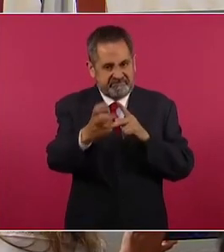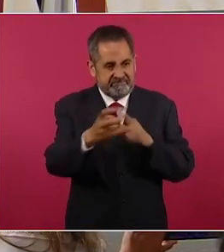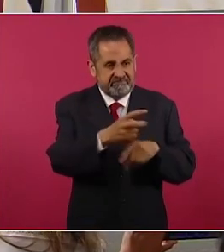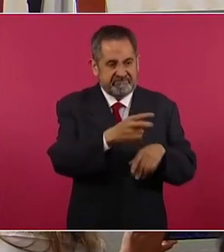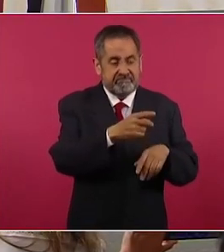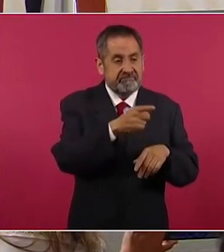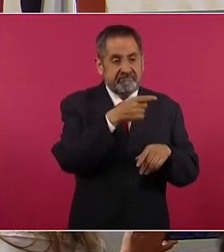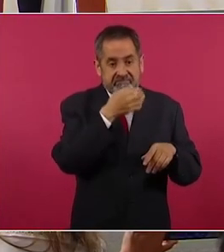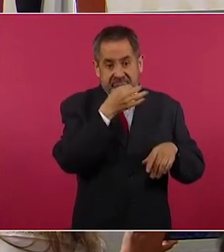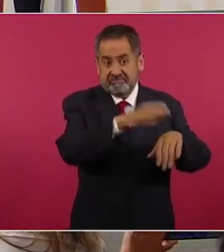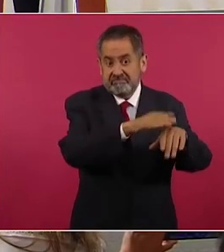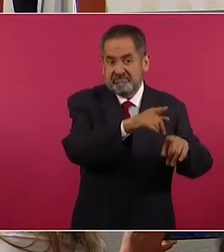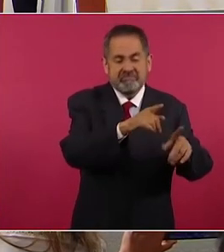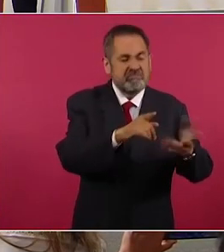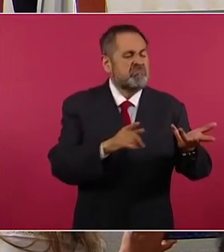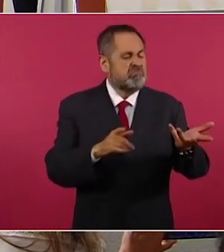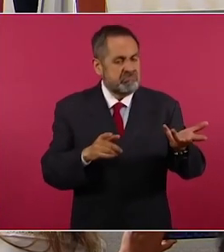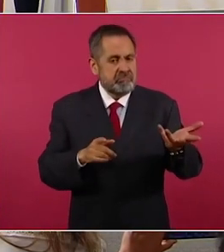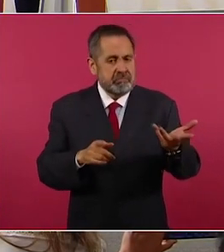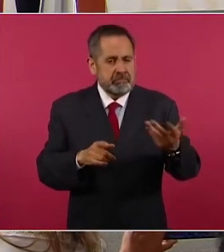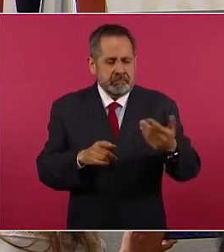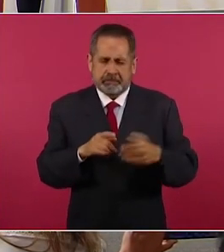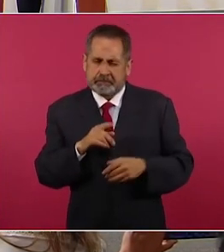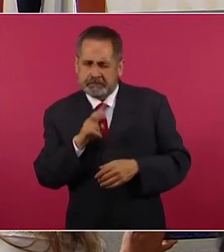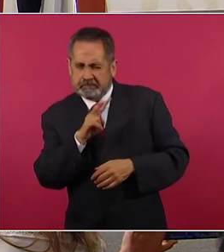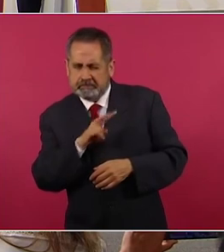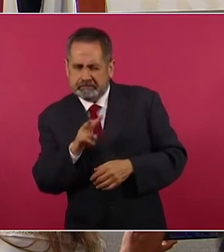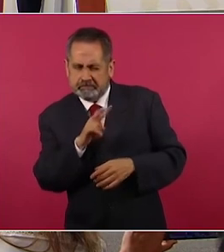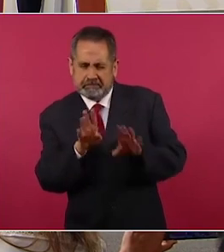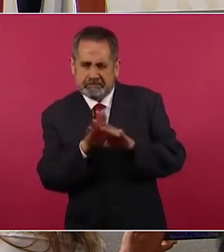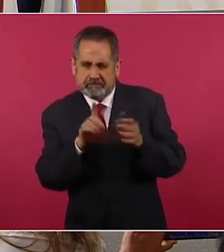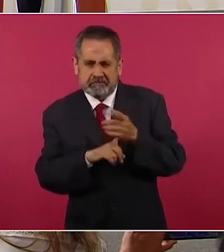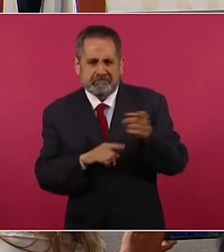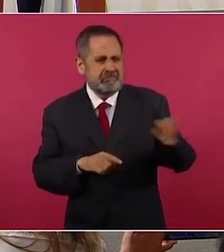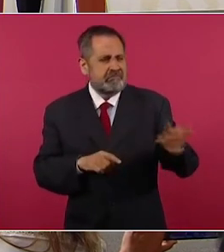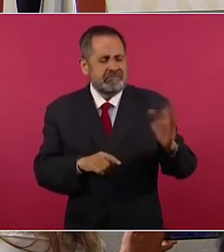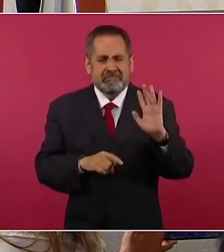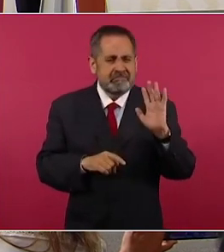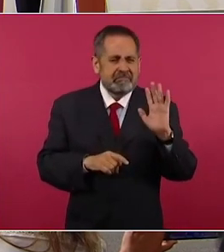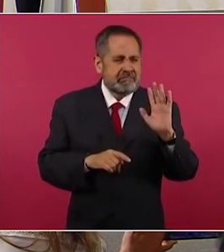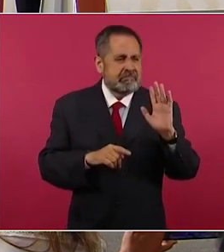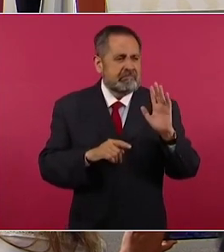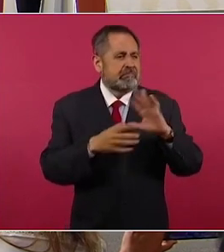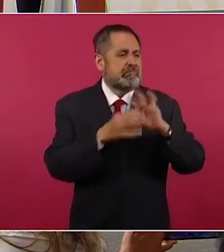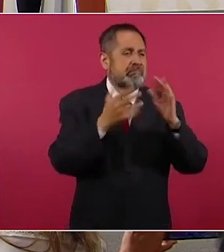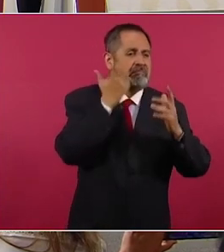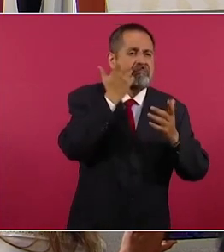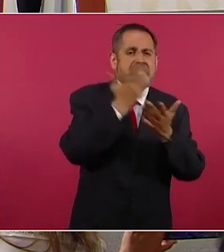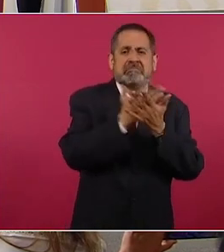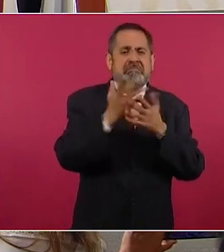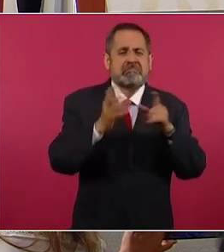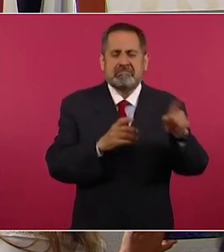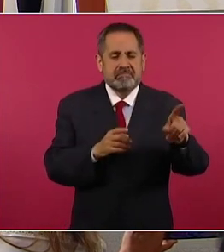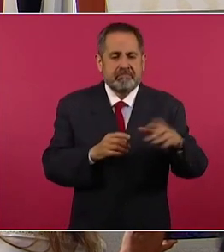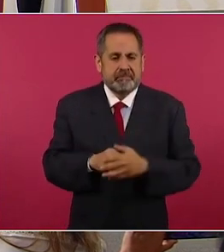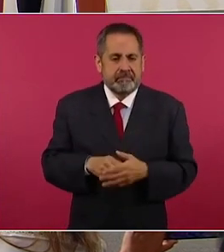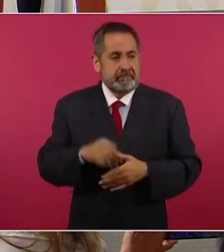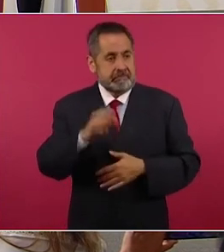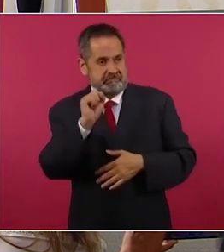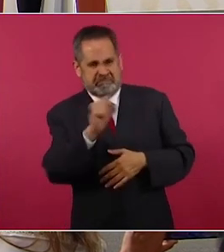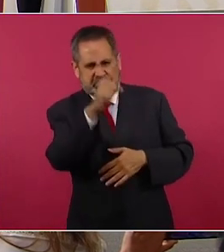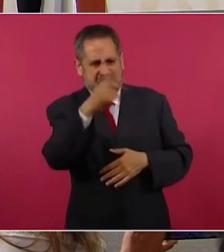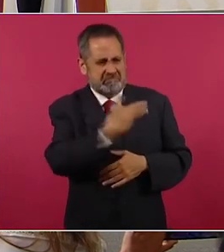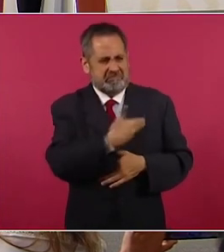entonces o de una lectura febril de las encuestas, al presidente de la